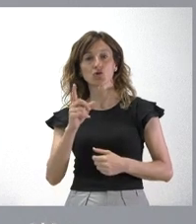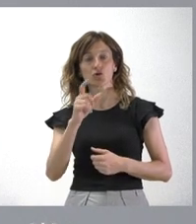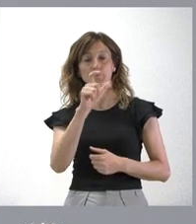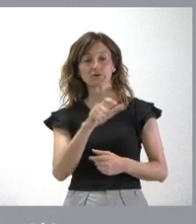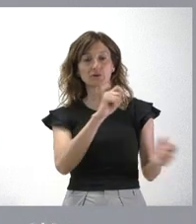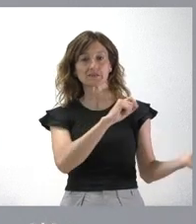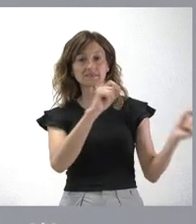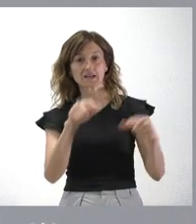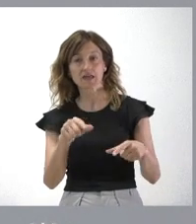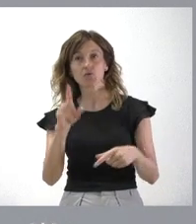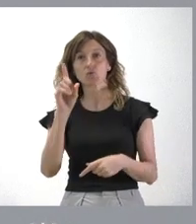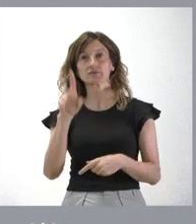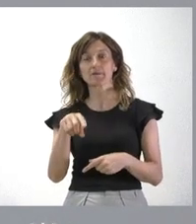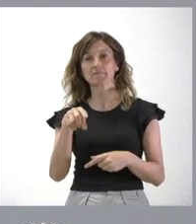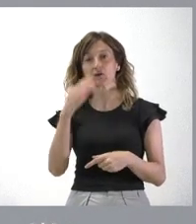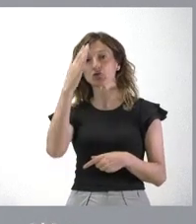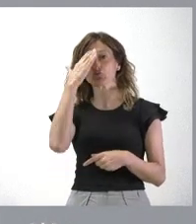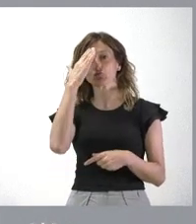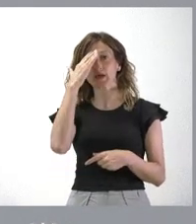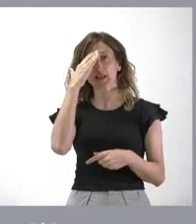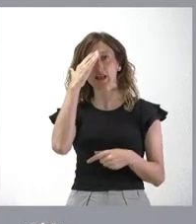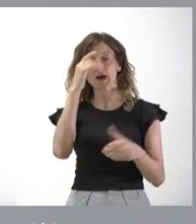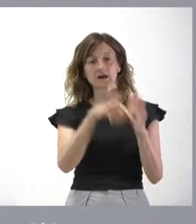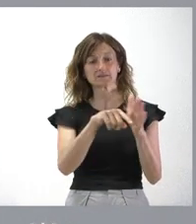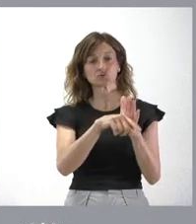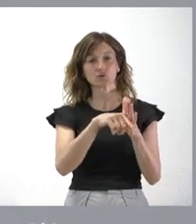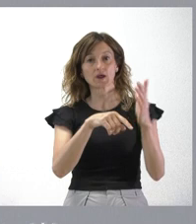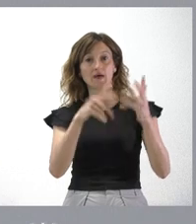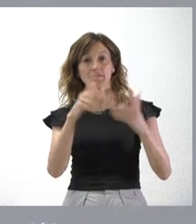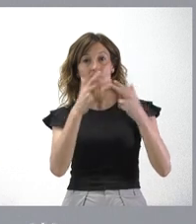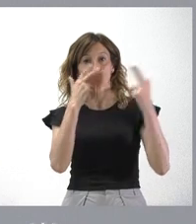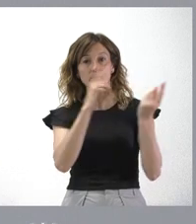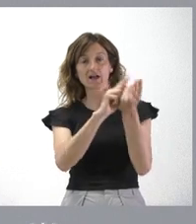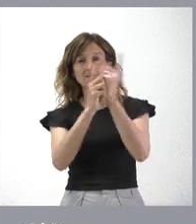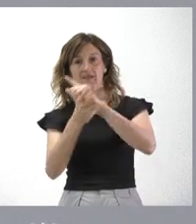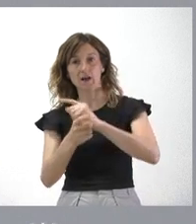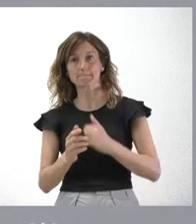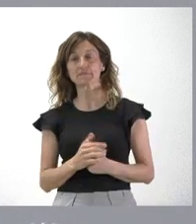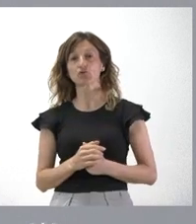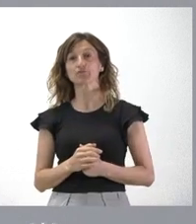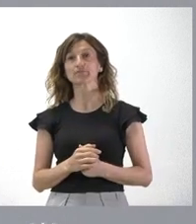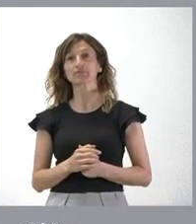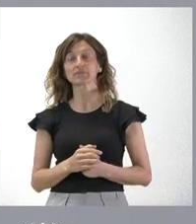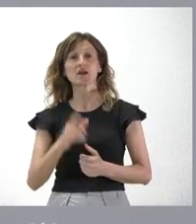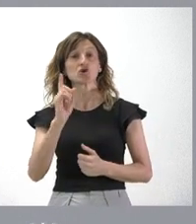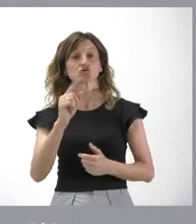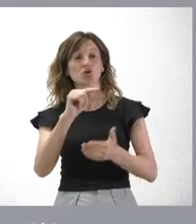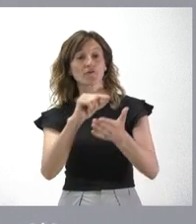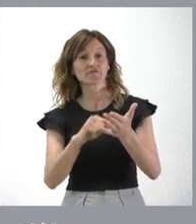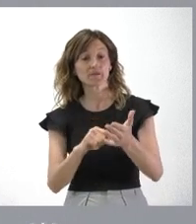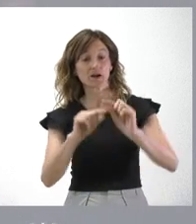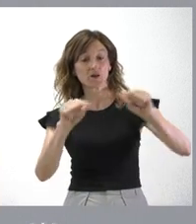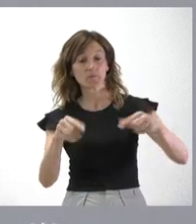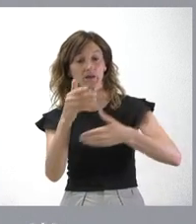sino también el cambio de la tutela de estas personas entre Administraciones públicas. No se trata solo de firmar el convenio de